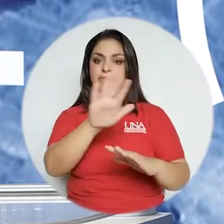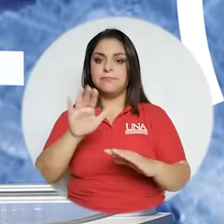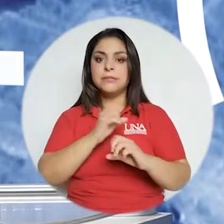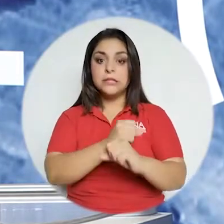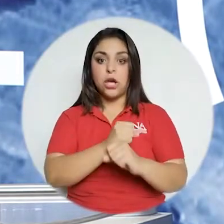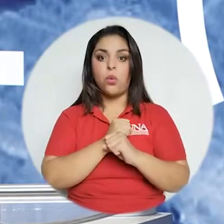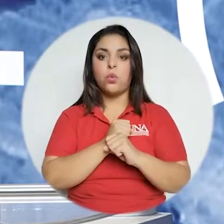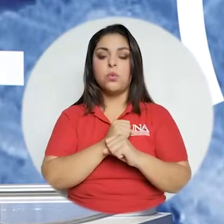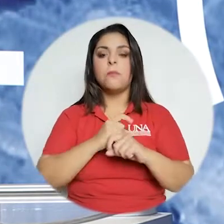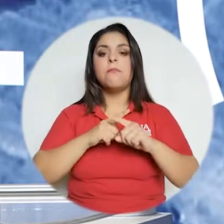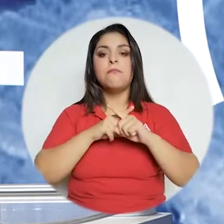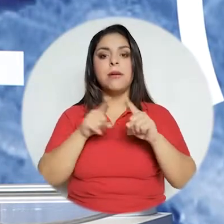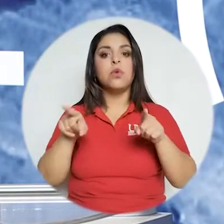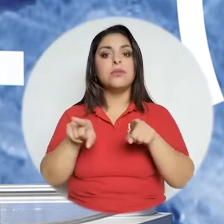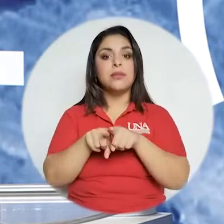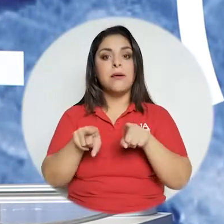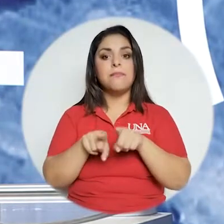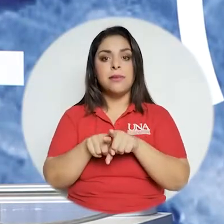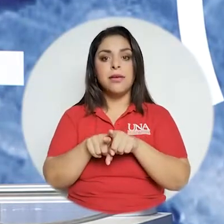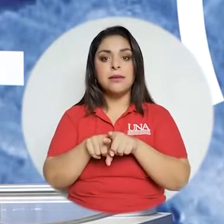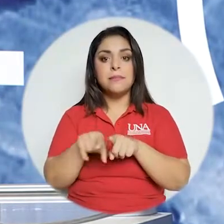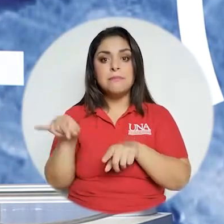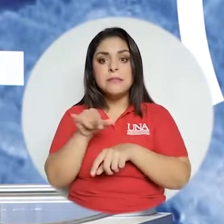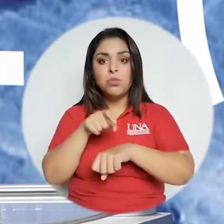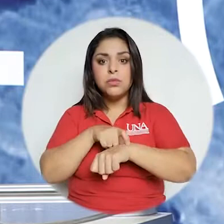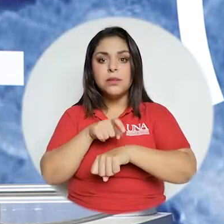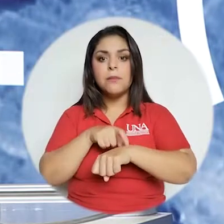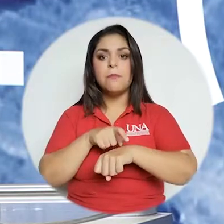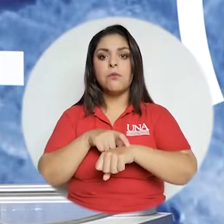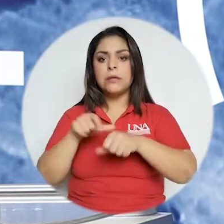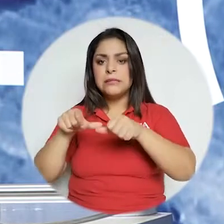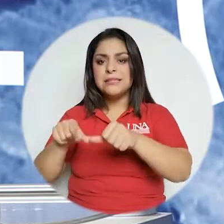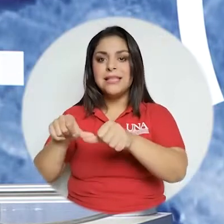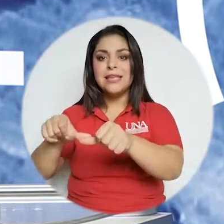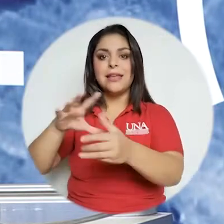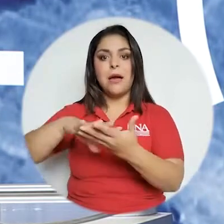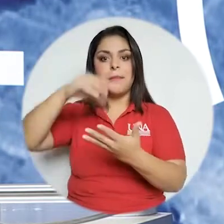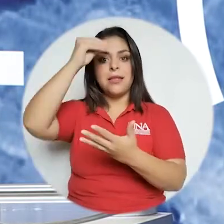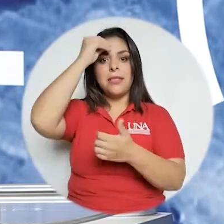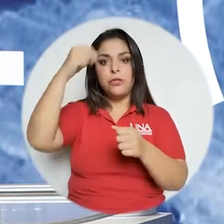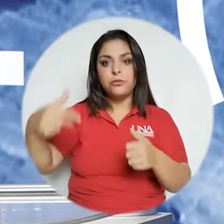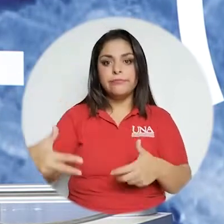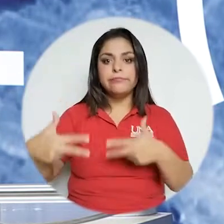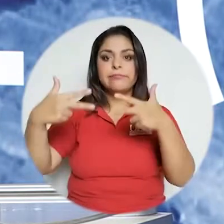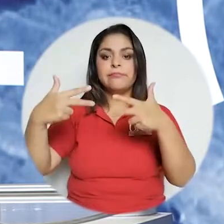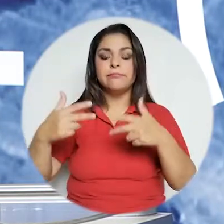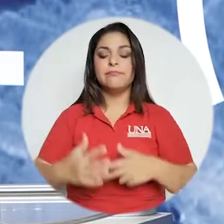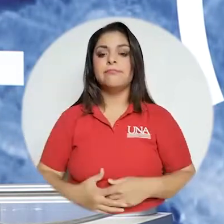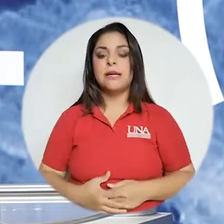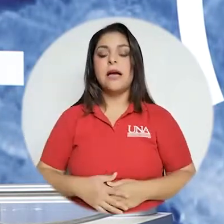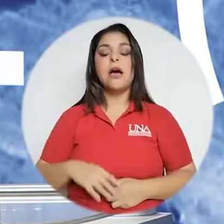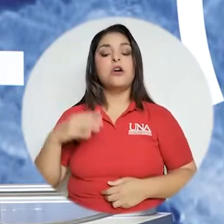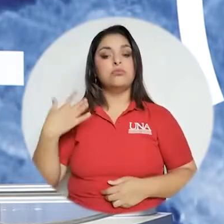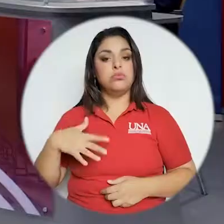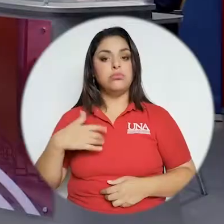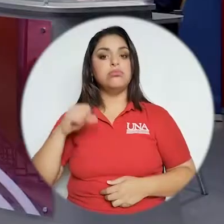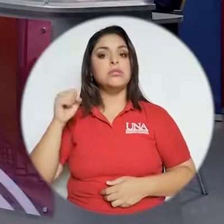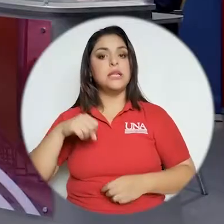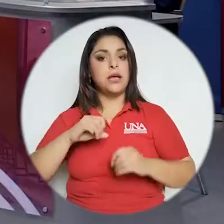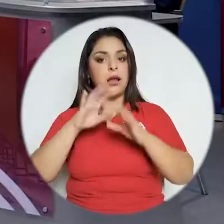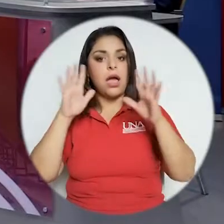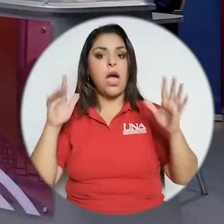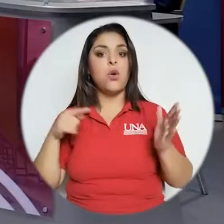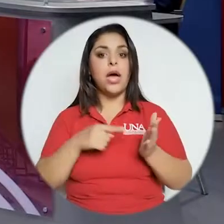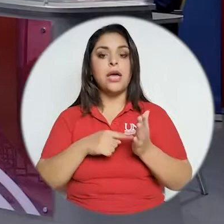para que estuvieran seguros pero al mismo tiempo que tuvieran esas condiciones para continuar con los procesos de aprendizaje. Claro